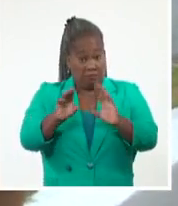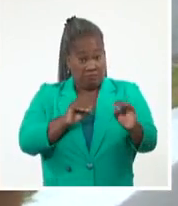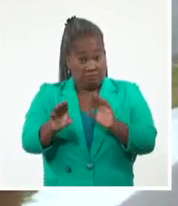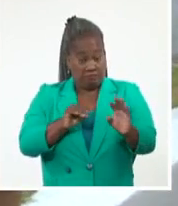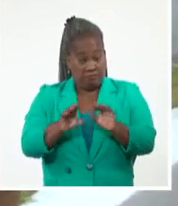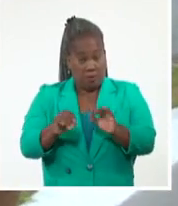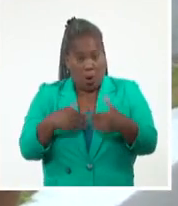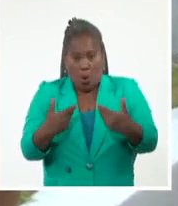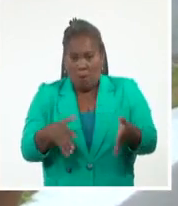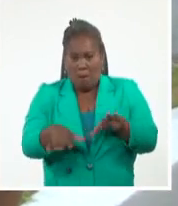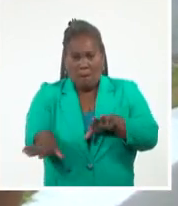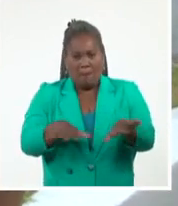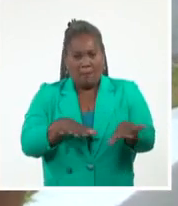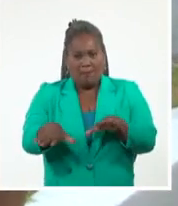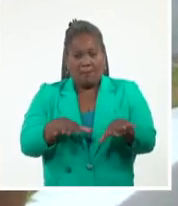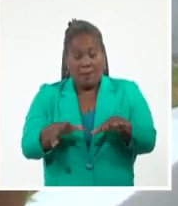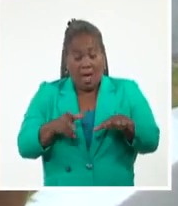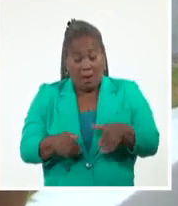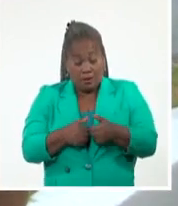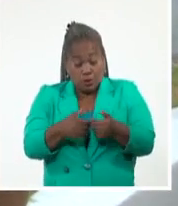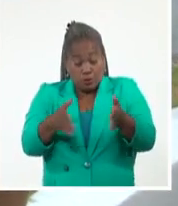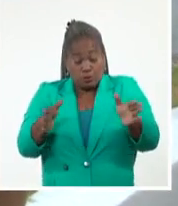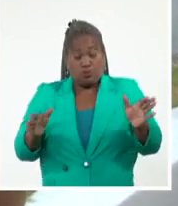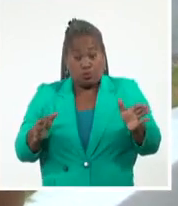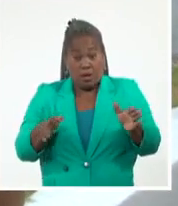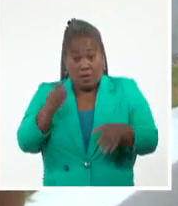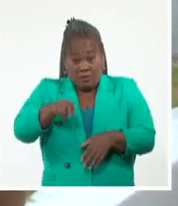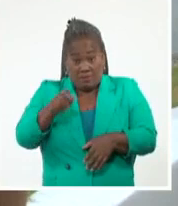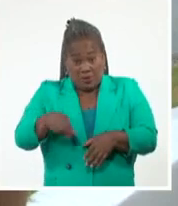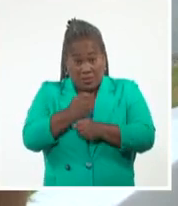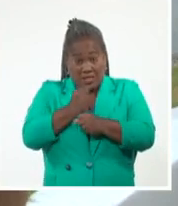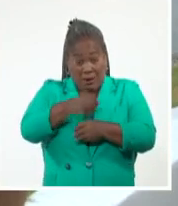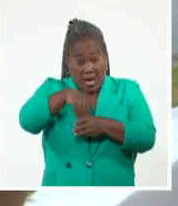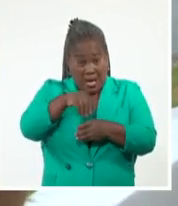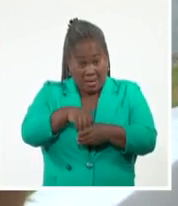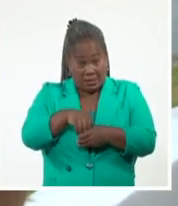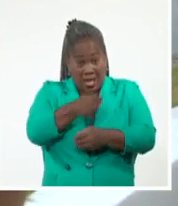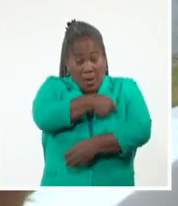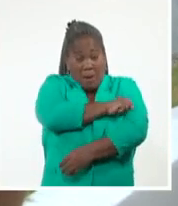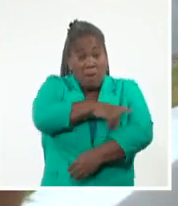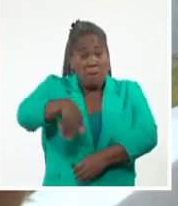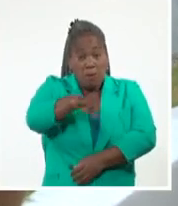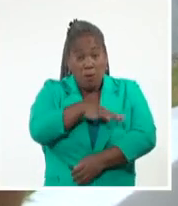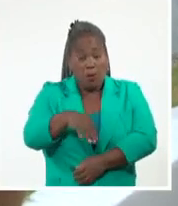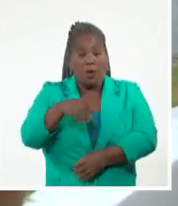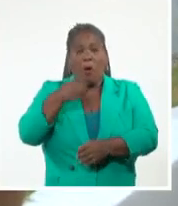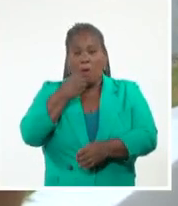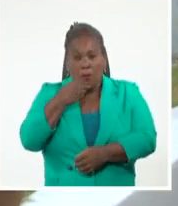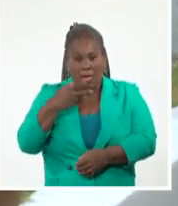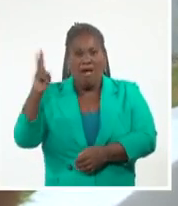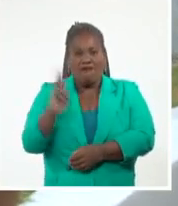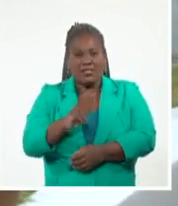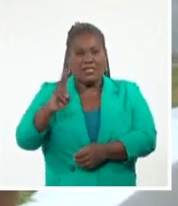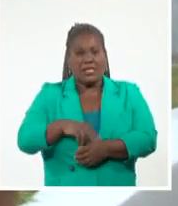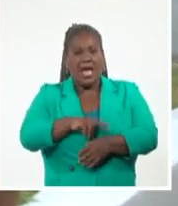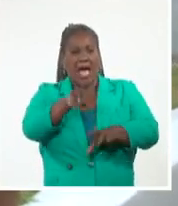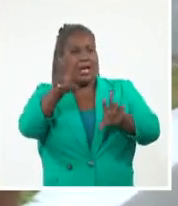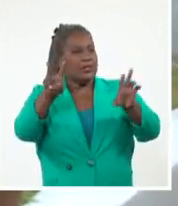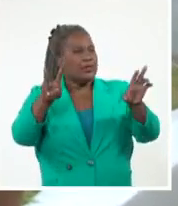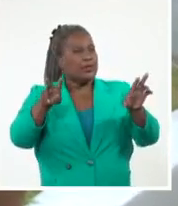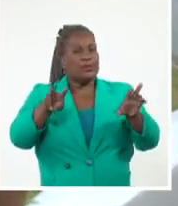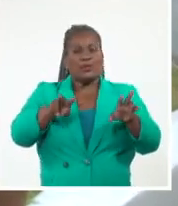preparado para esta reapertura del memorial para que el público pueda nuevamente visitar esta instalación.